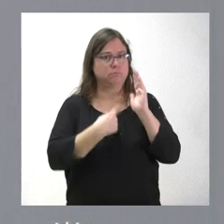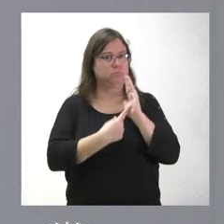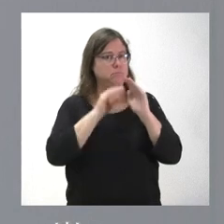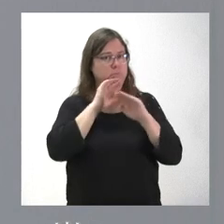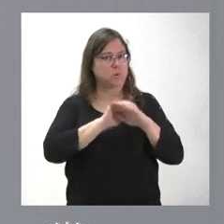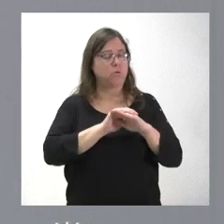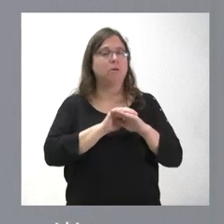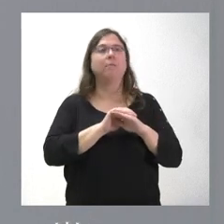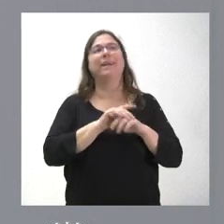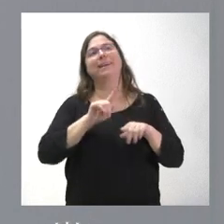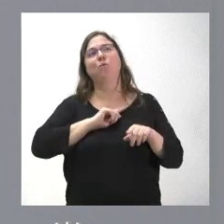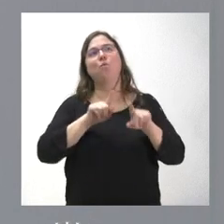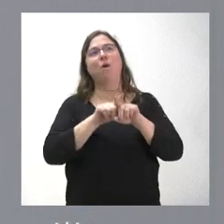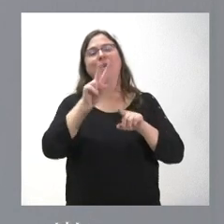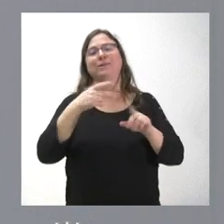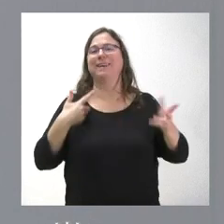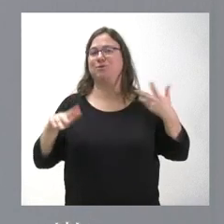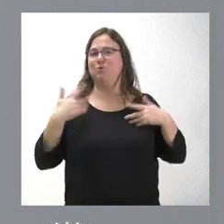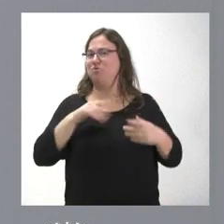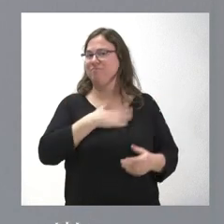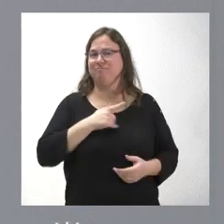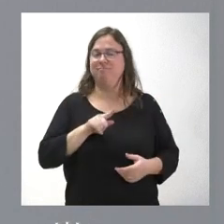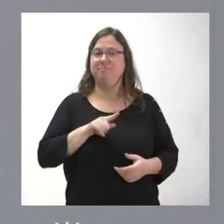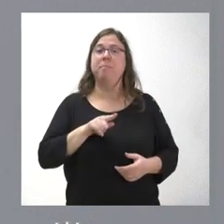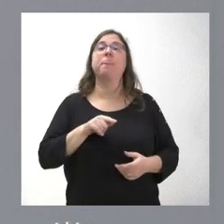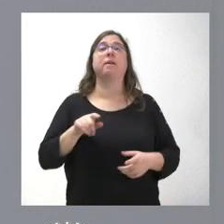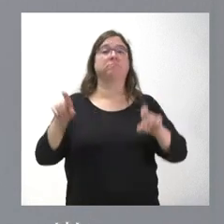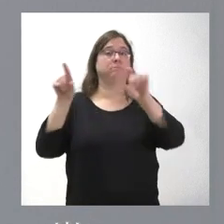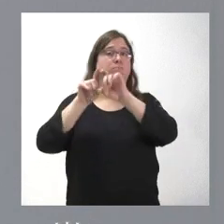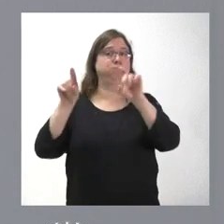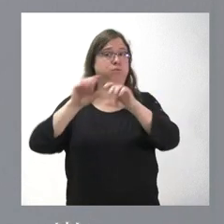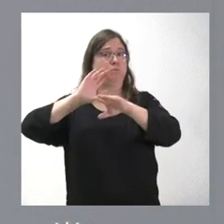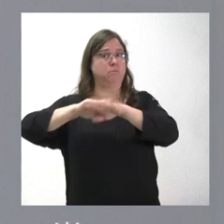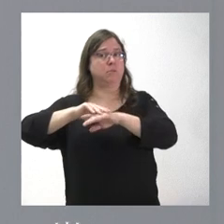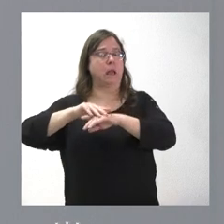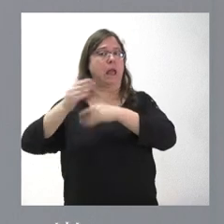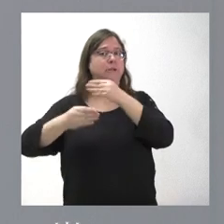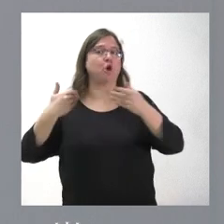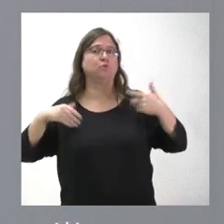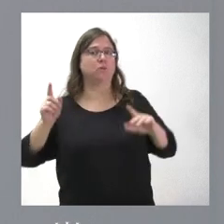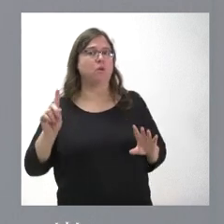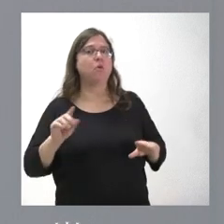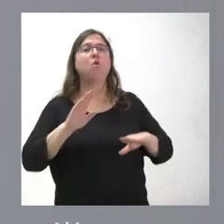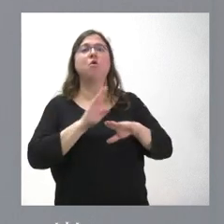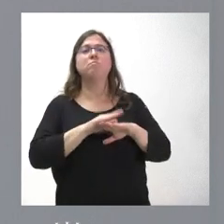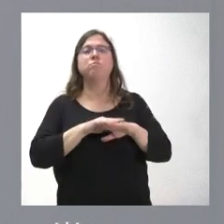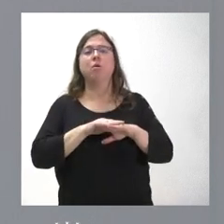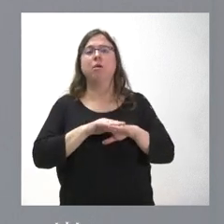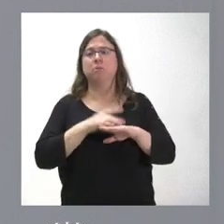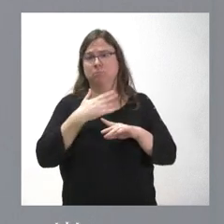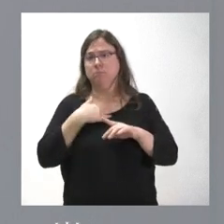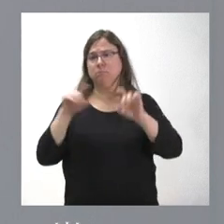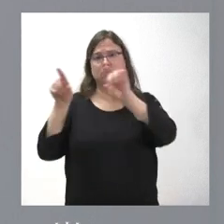puede ser excusa en modo alguno por parte de una entidad contratista de la Administración este hecho, porque, lógicamente, la entidad